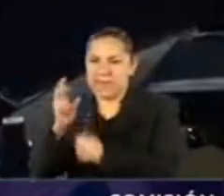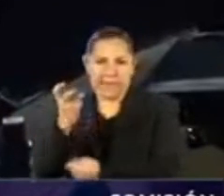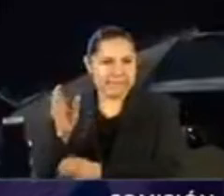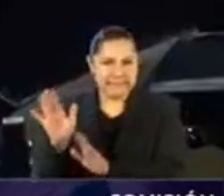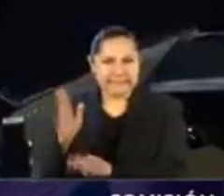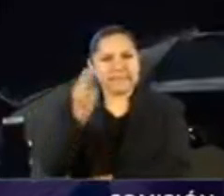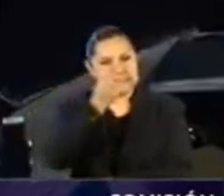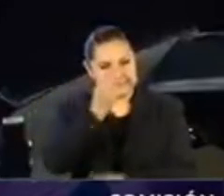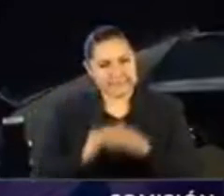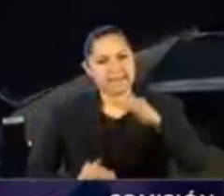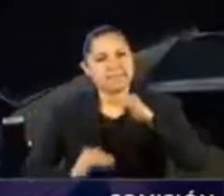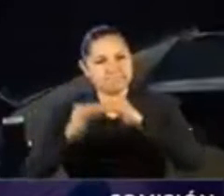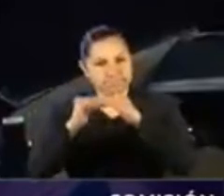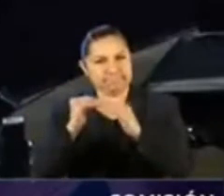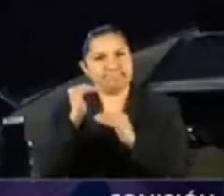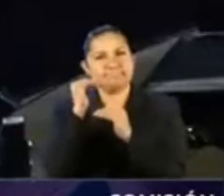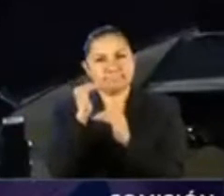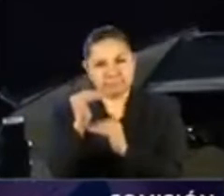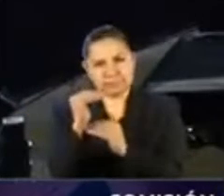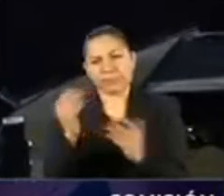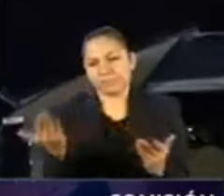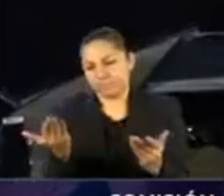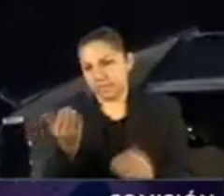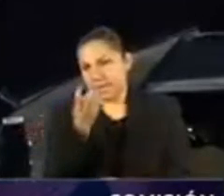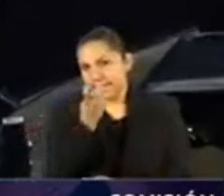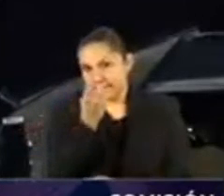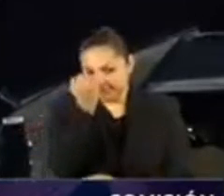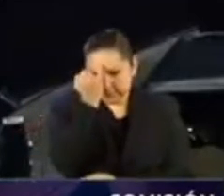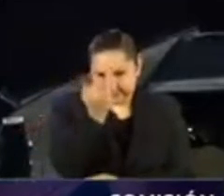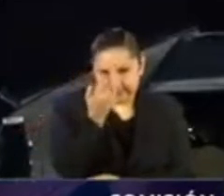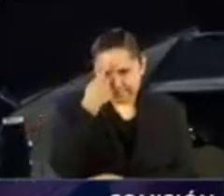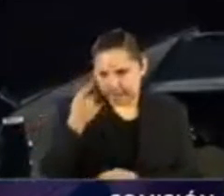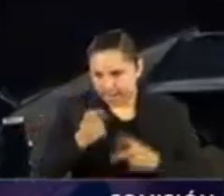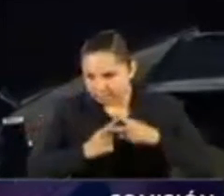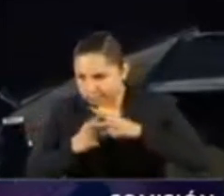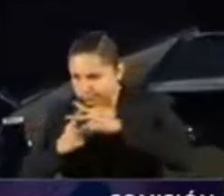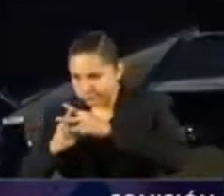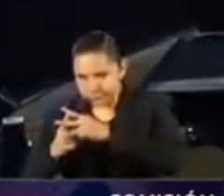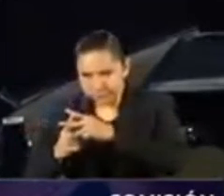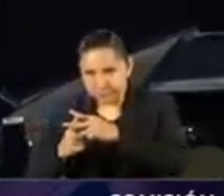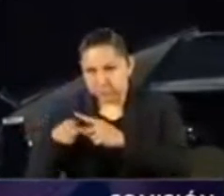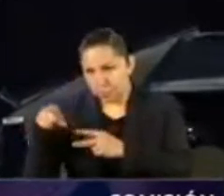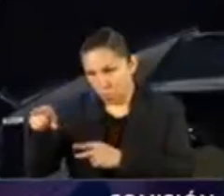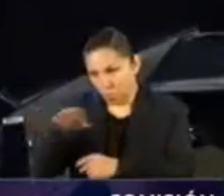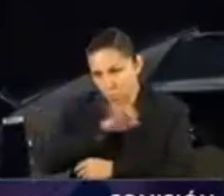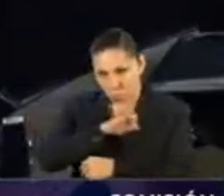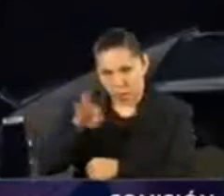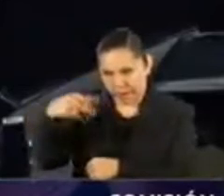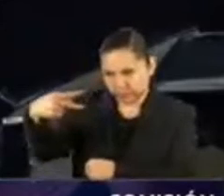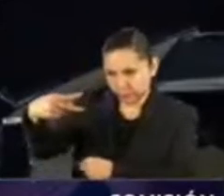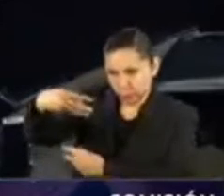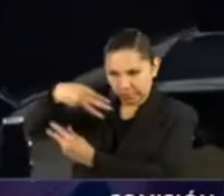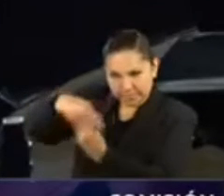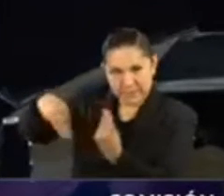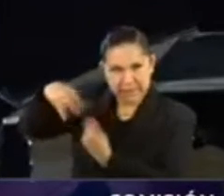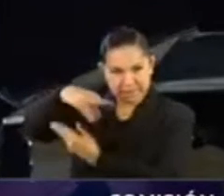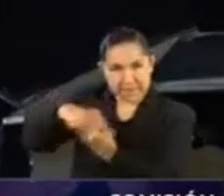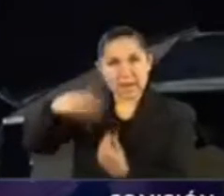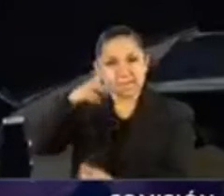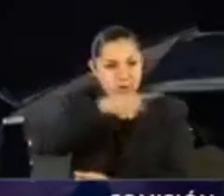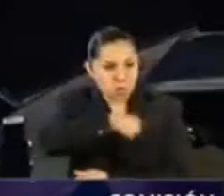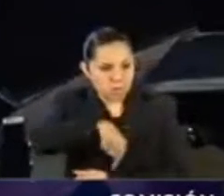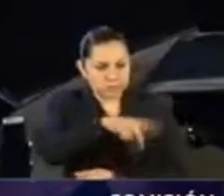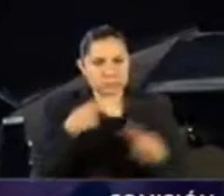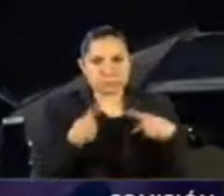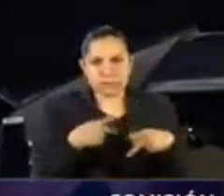liquidez significativa en el sistema financiero, pero que los trabajadores puedan aprovechar estos recursos